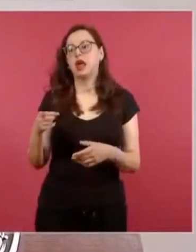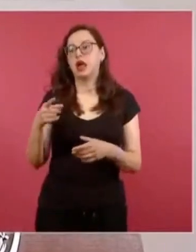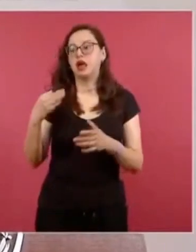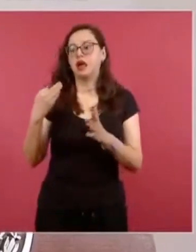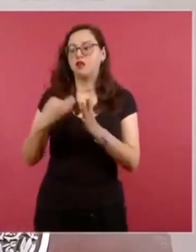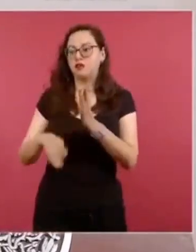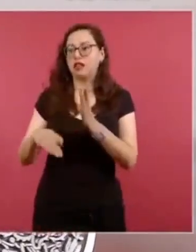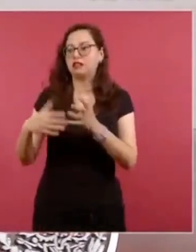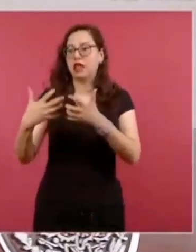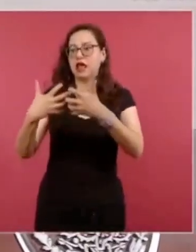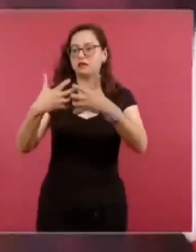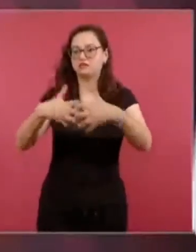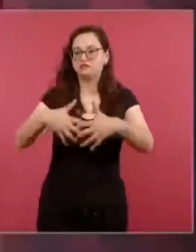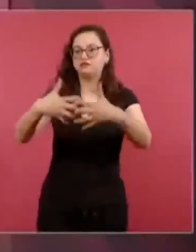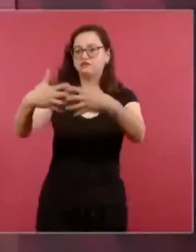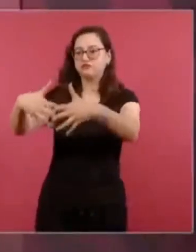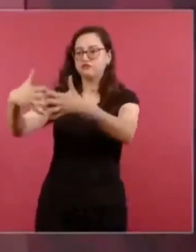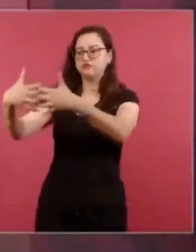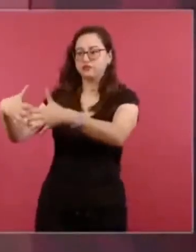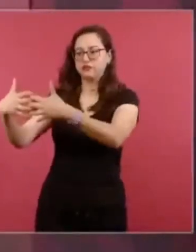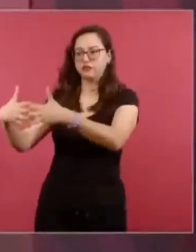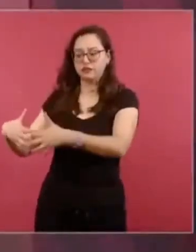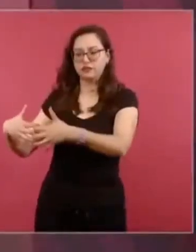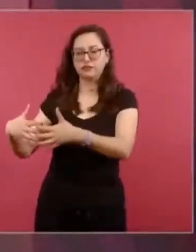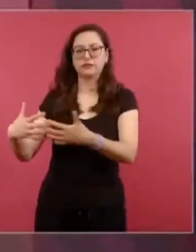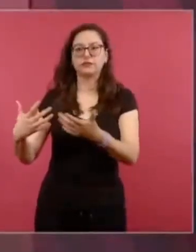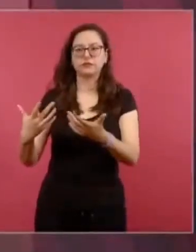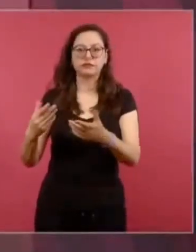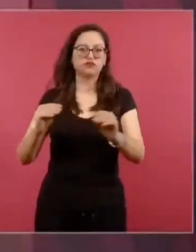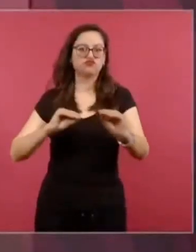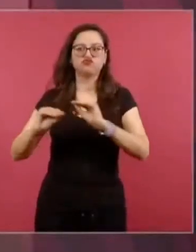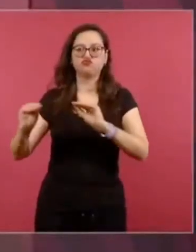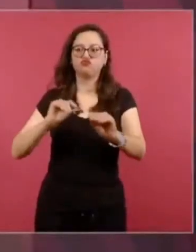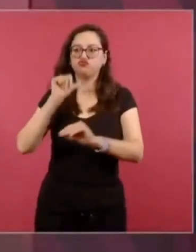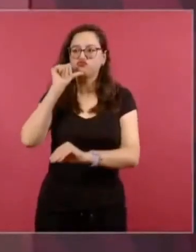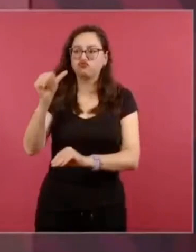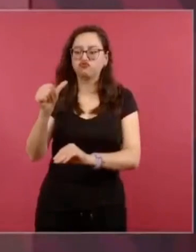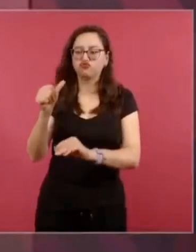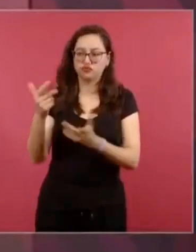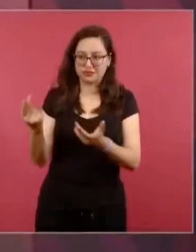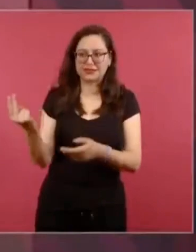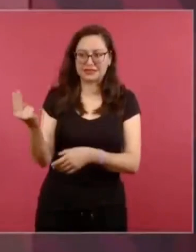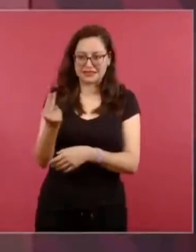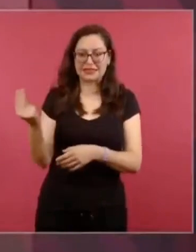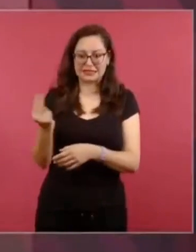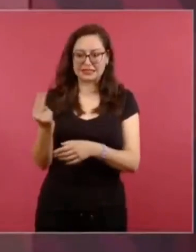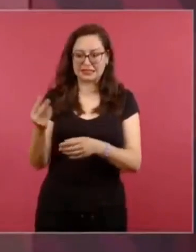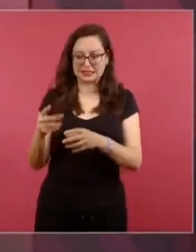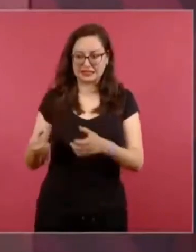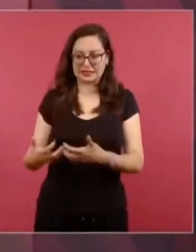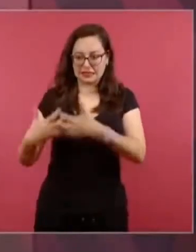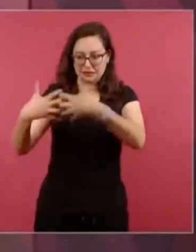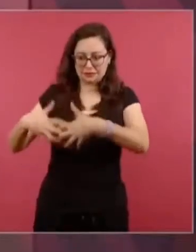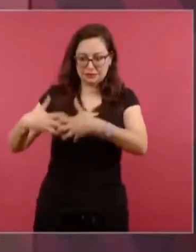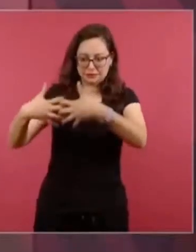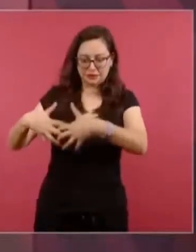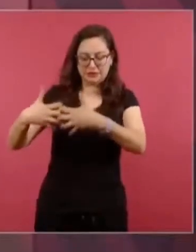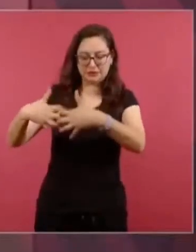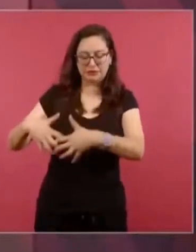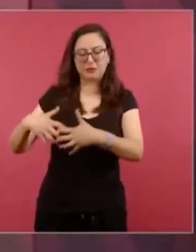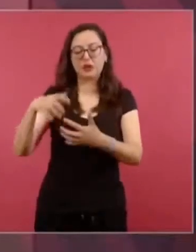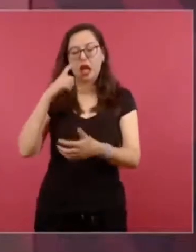algunas plantas de ciclo combinado, pero se está trabajando